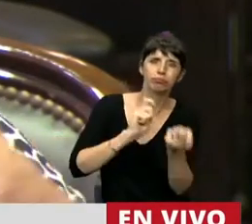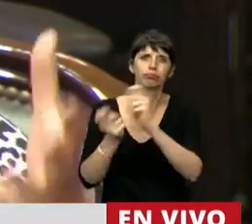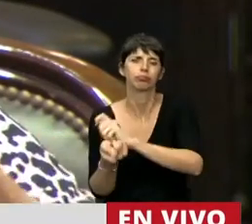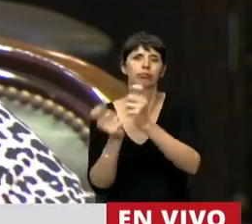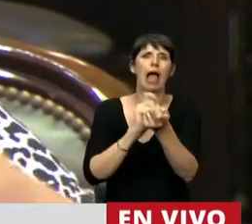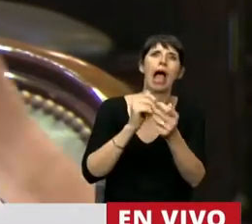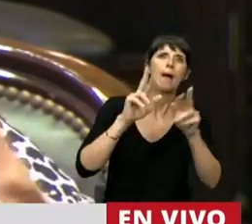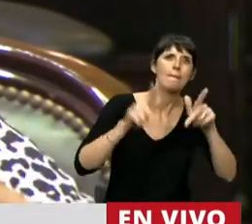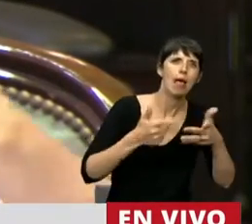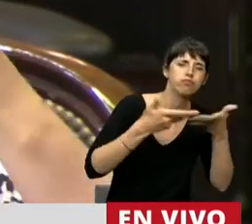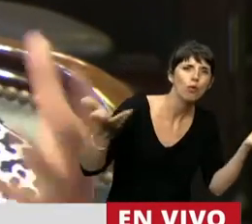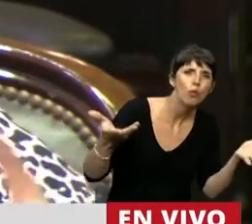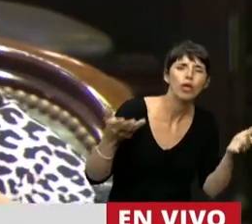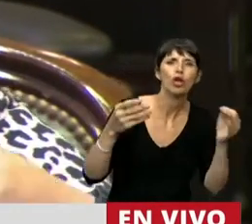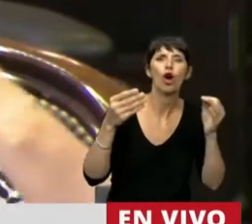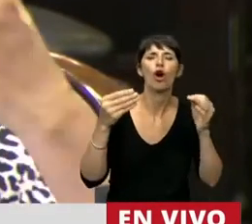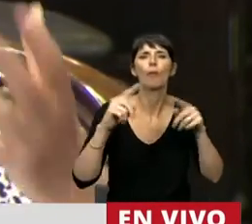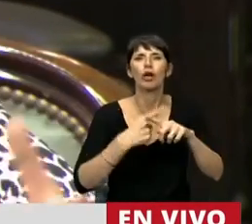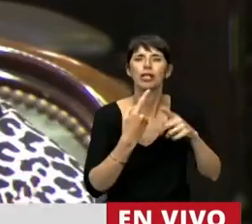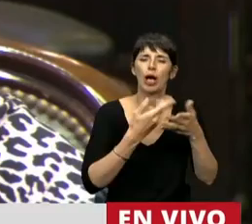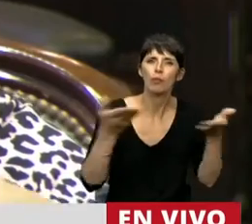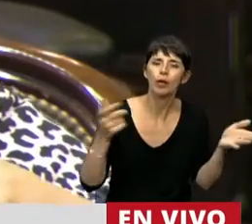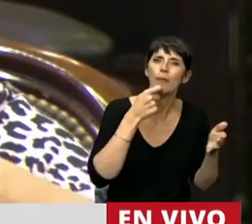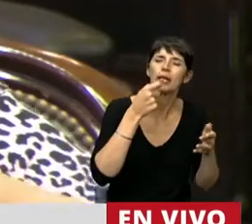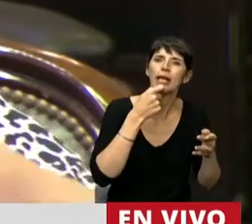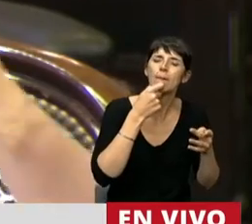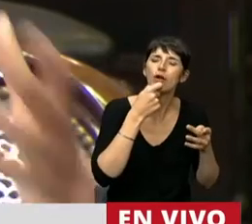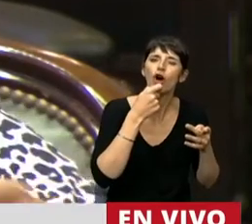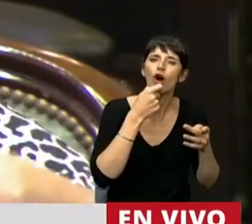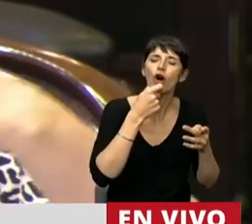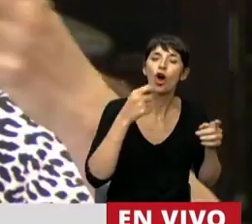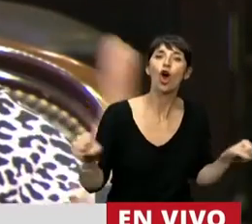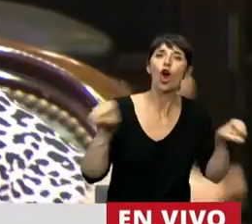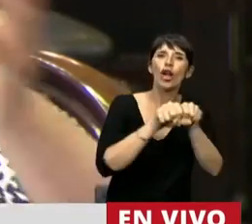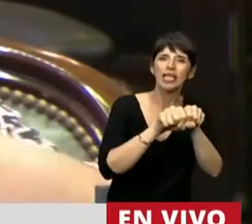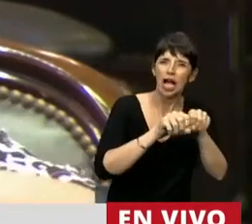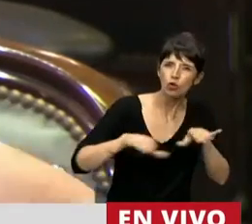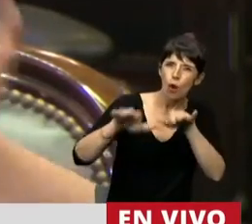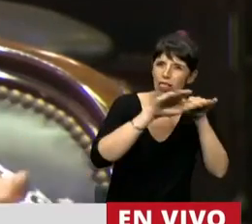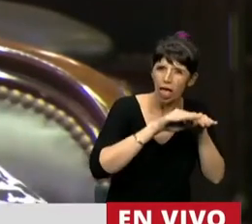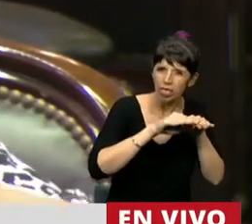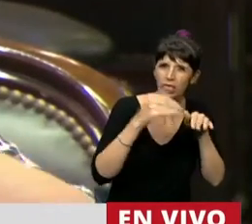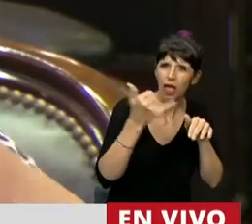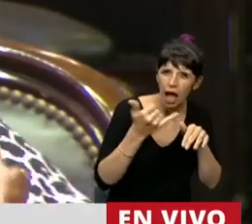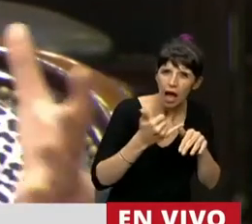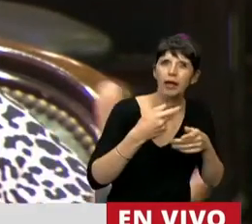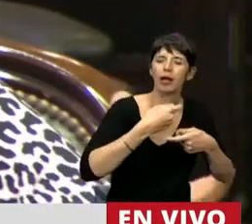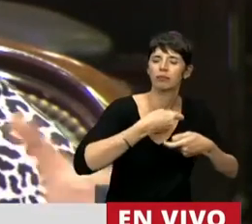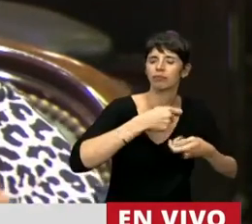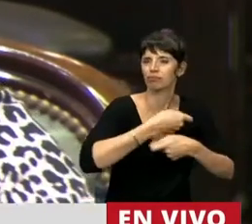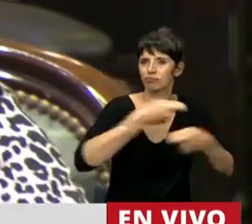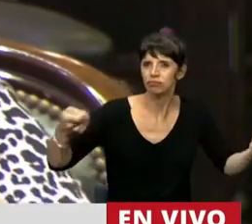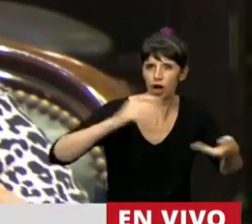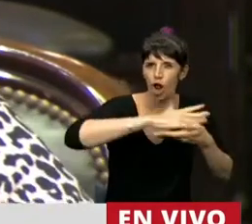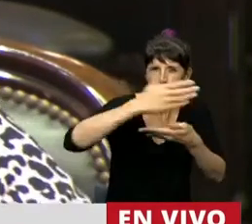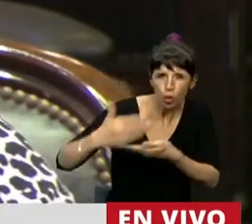políticas públicas tan fuertes como el conectar igualdad para llegar a los recursos tecnológicos que fueron discontinuadas y todo lo que nosotros